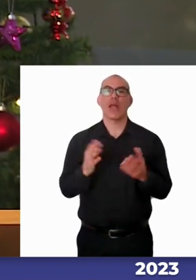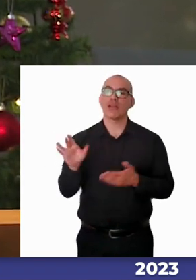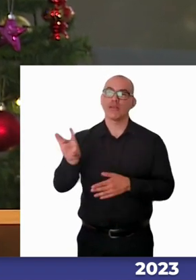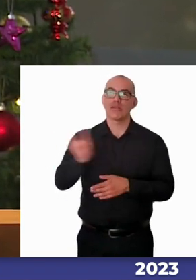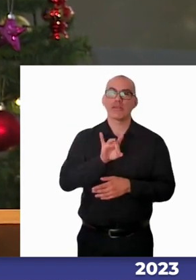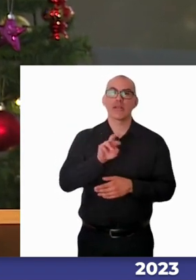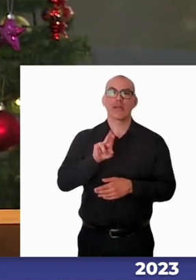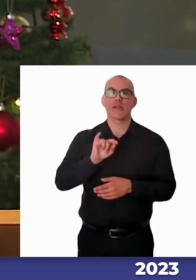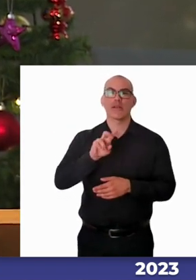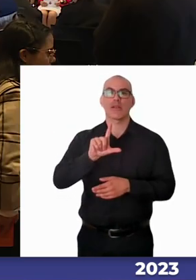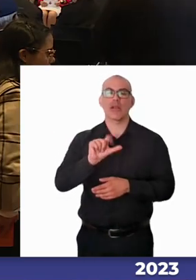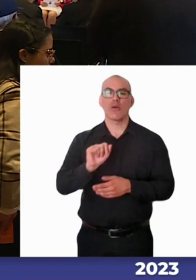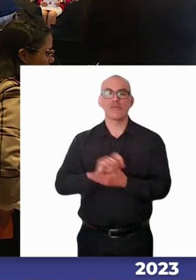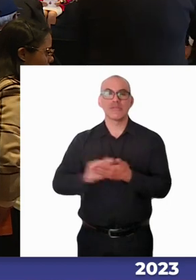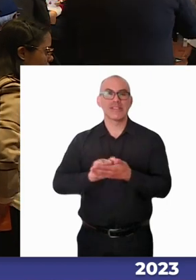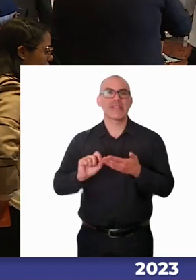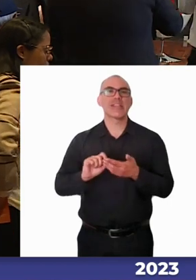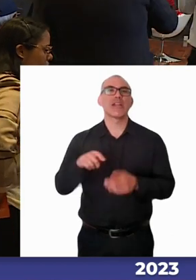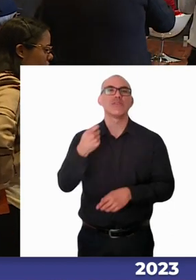del Senado.